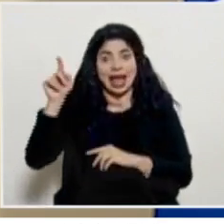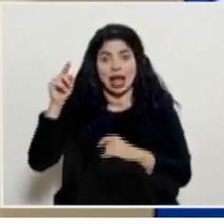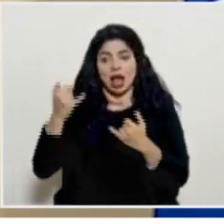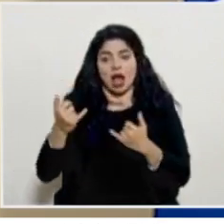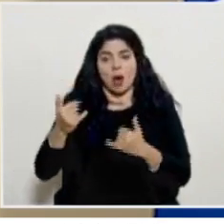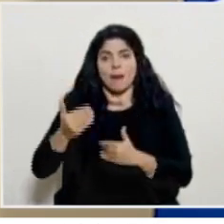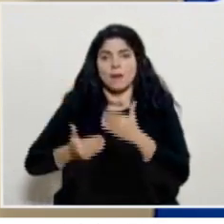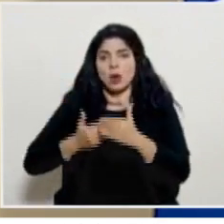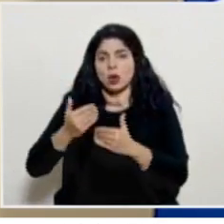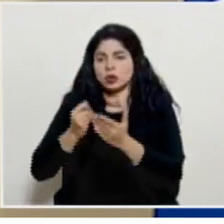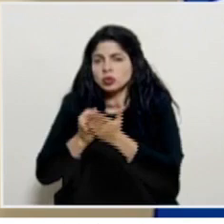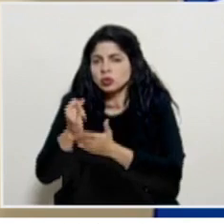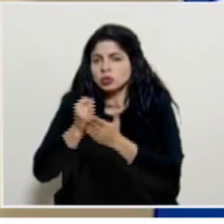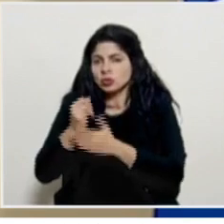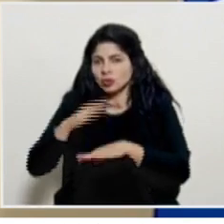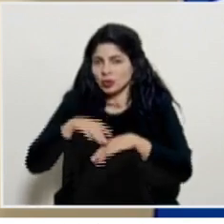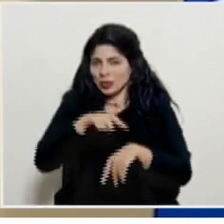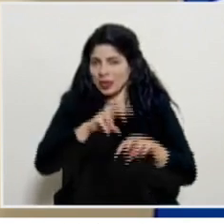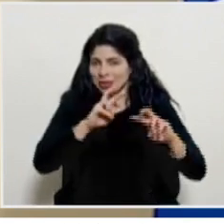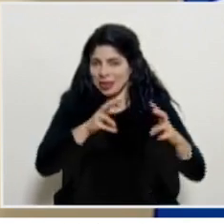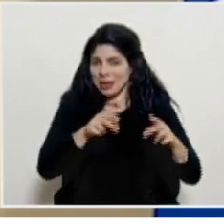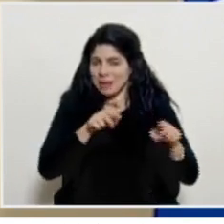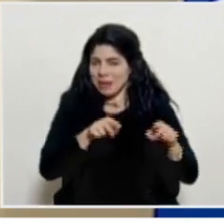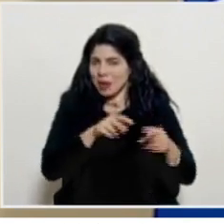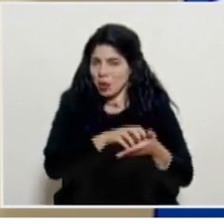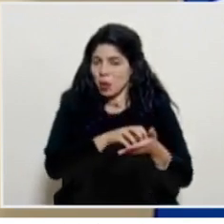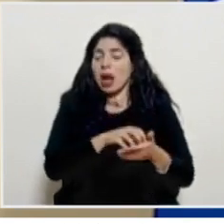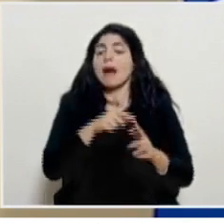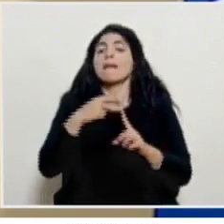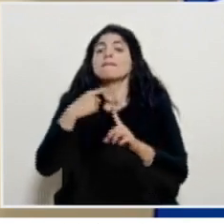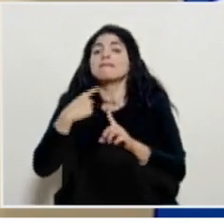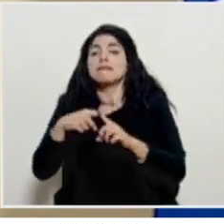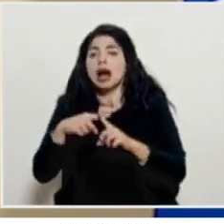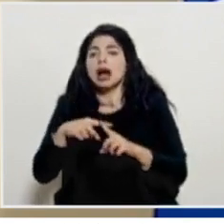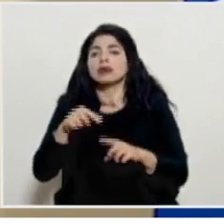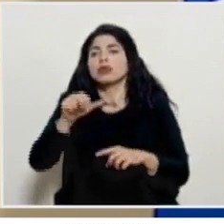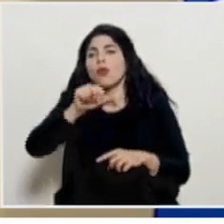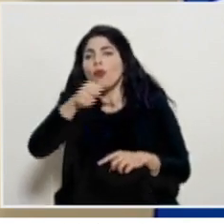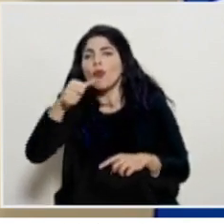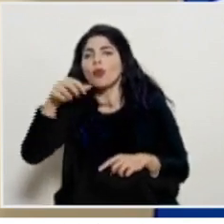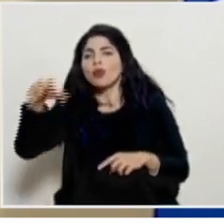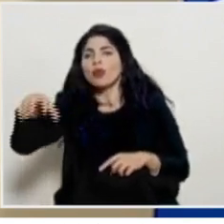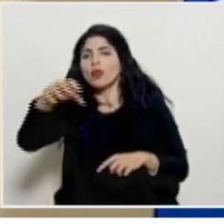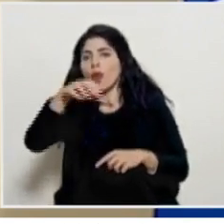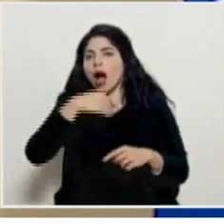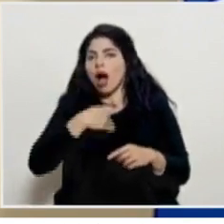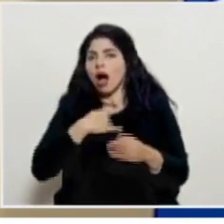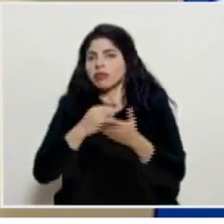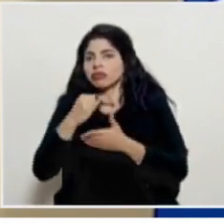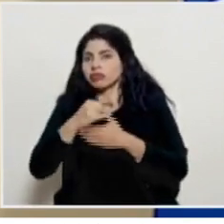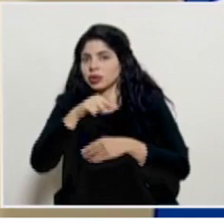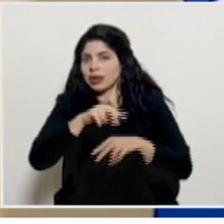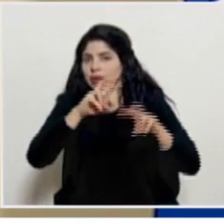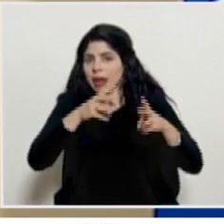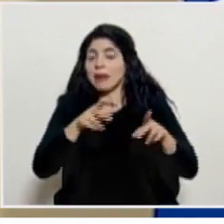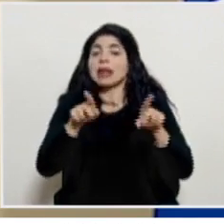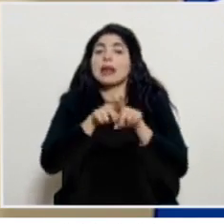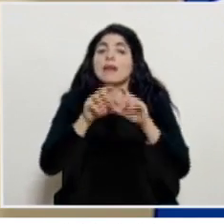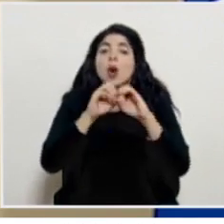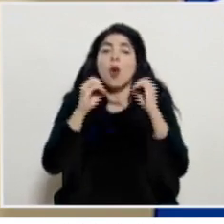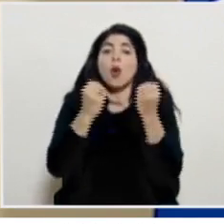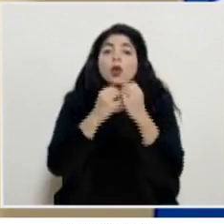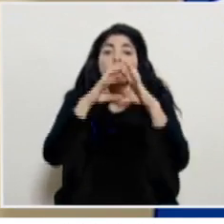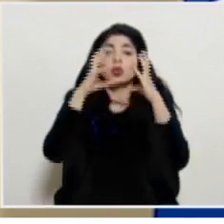investigaciones al respecto, además de lo que han estado haciendo otros entes, y por supuesto también la Organización